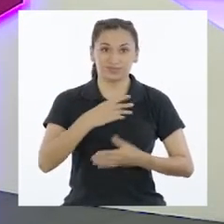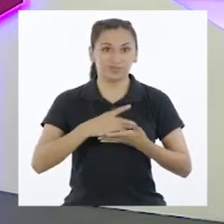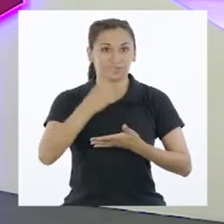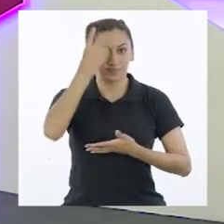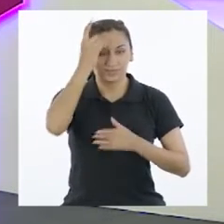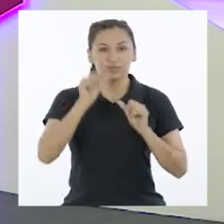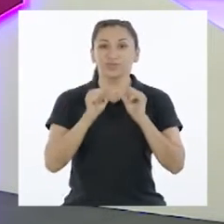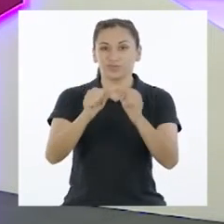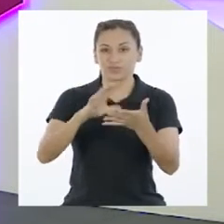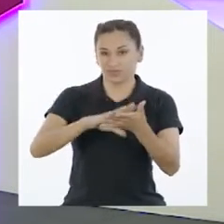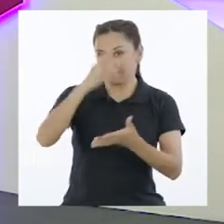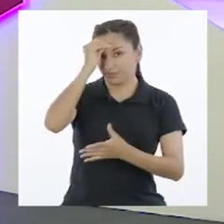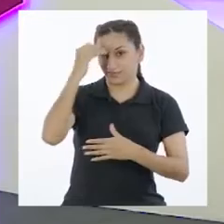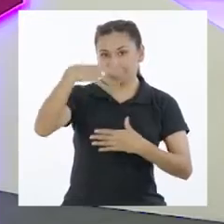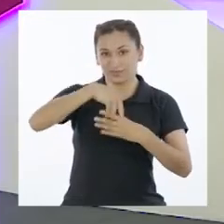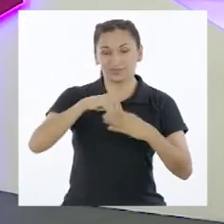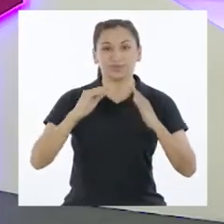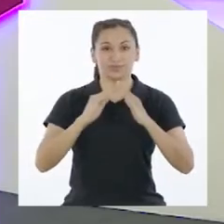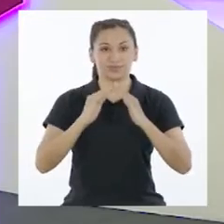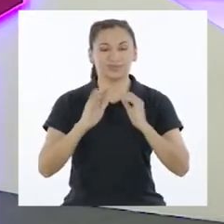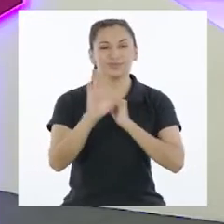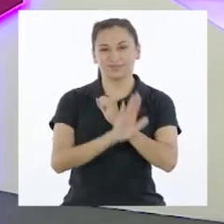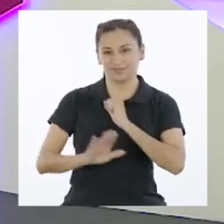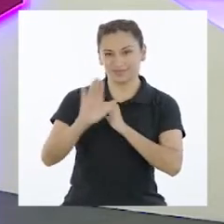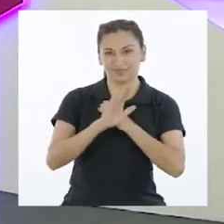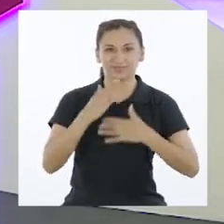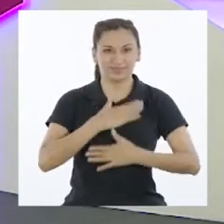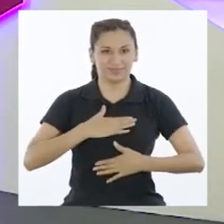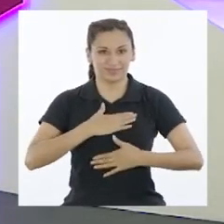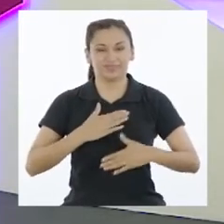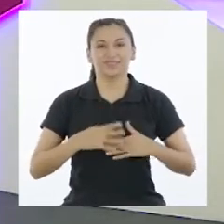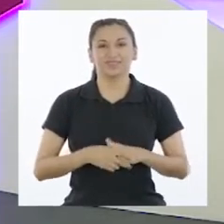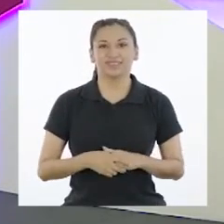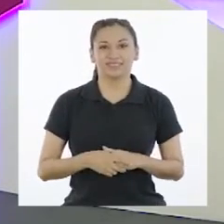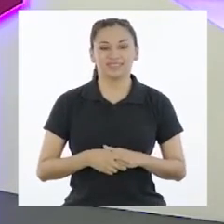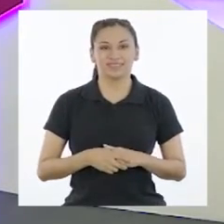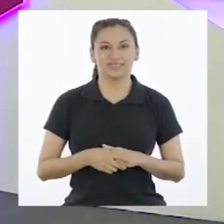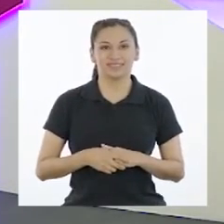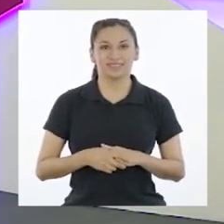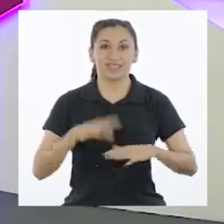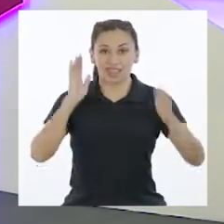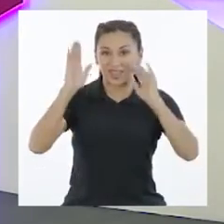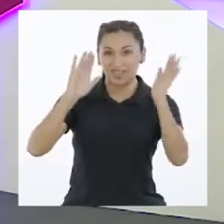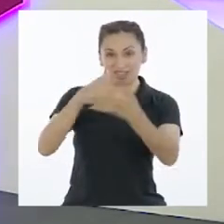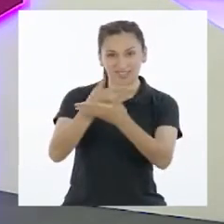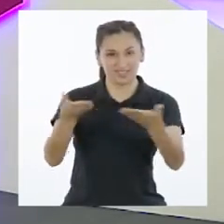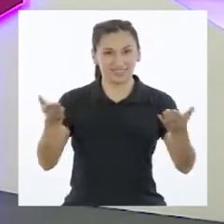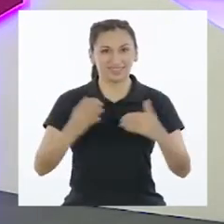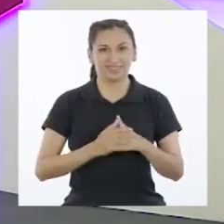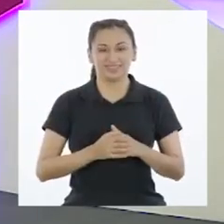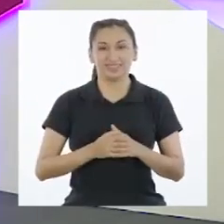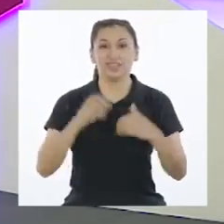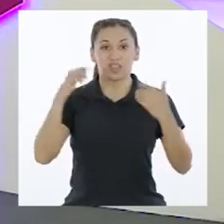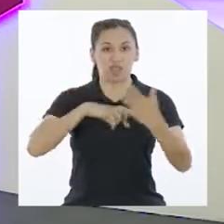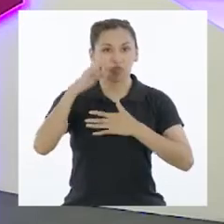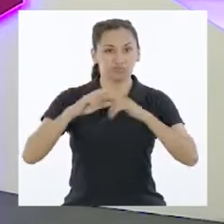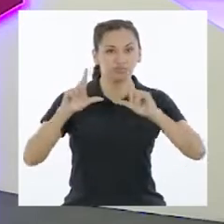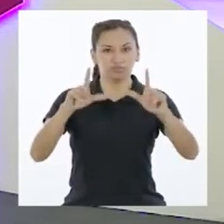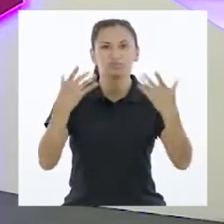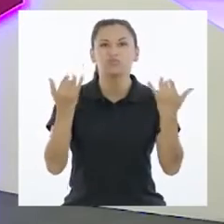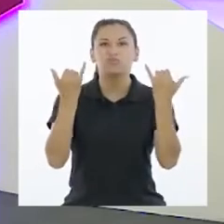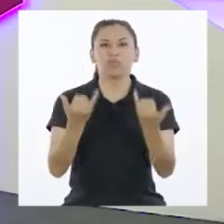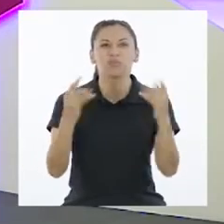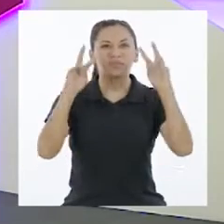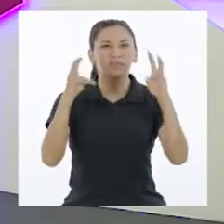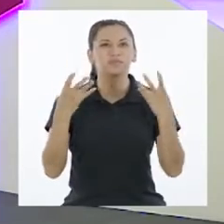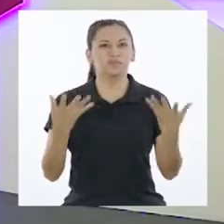Ministerio de Educación para seguir aprendiendo desde casa de manera segura y divertida. Hola chicos, y en el